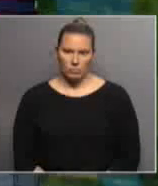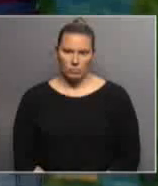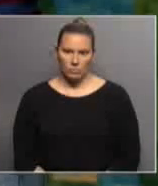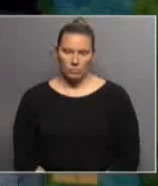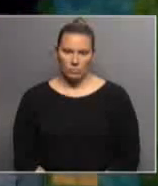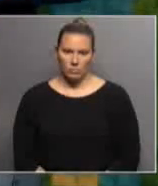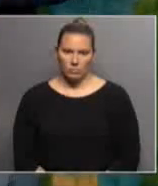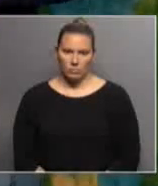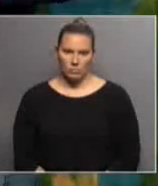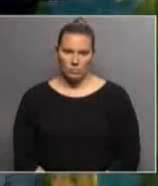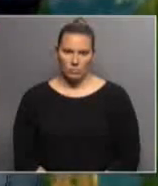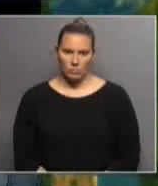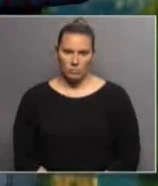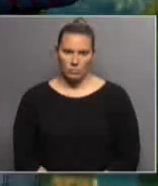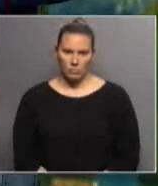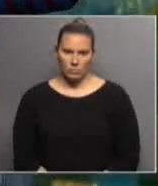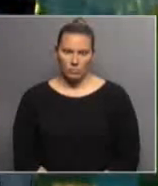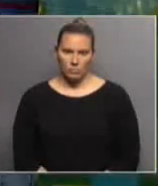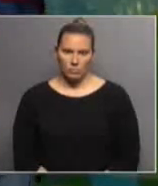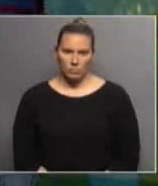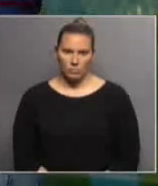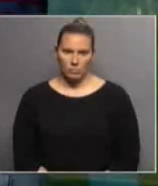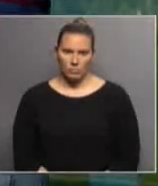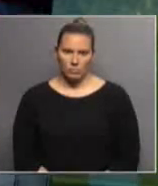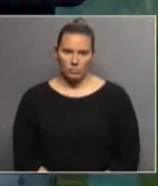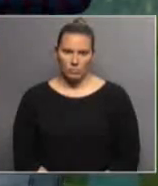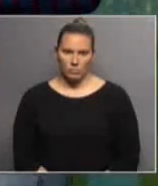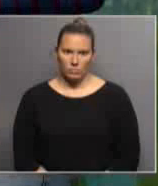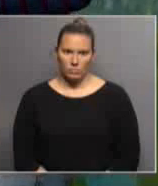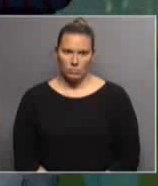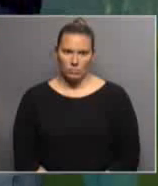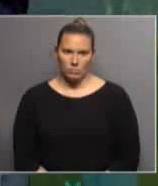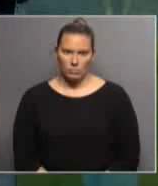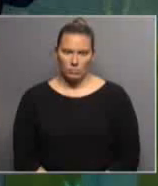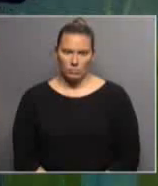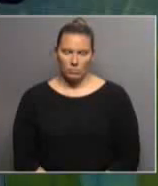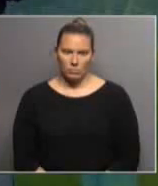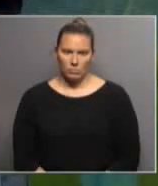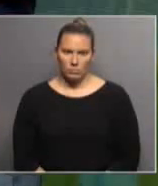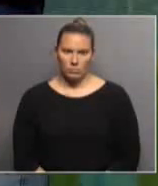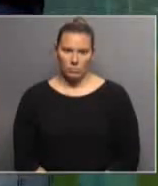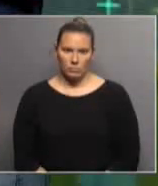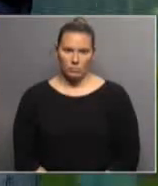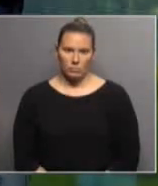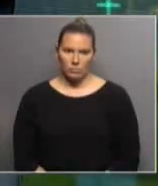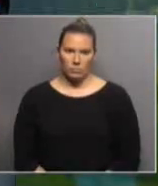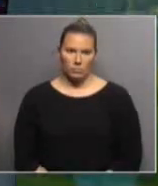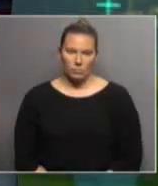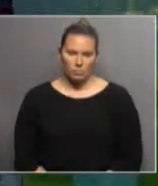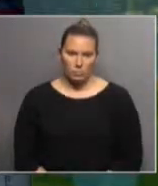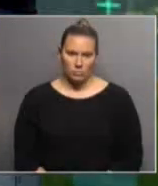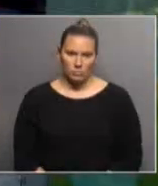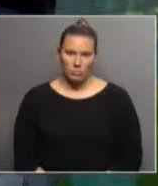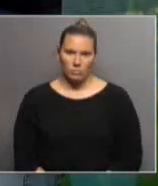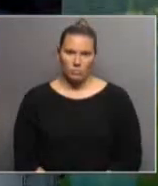porcentaje de esa información. En cambio, a través de la lengua de señas y los conceptos, son mucho más claros a